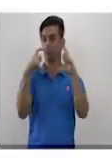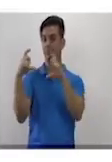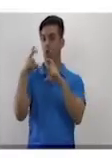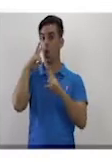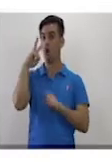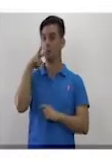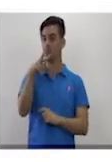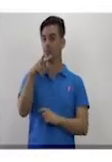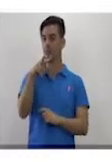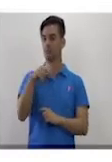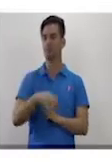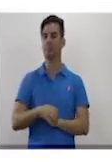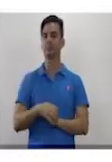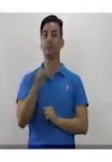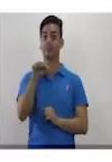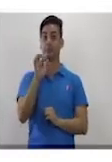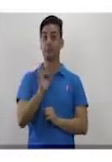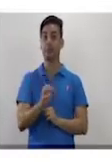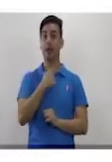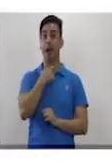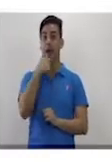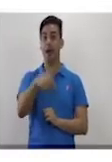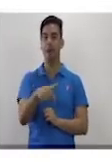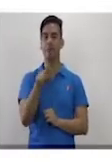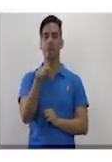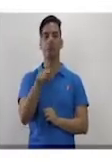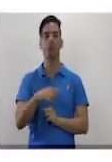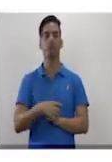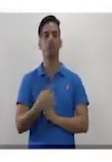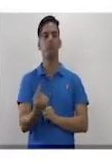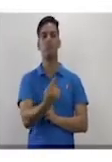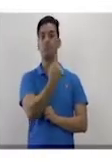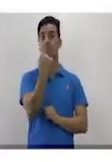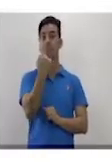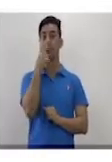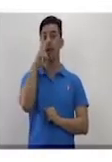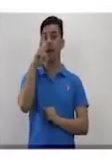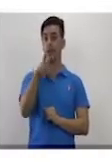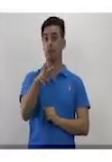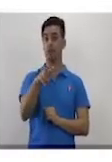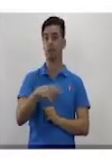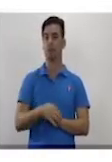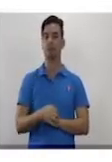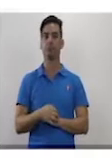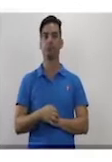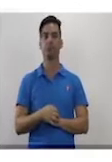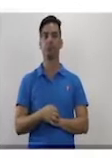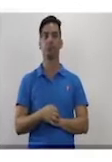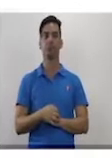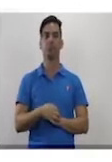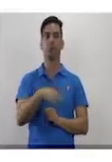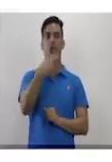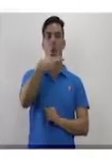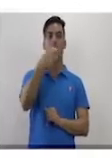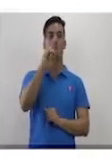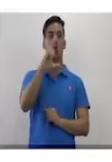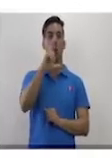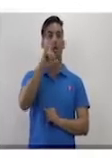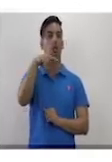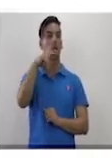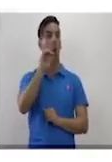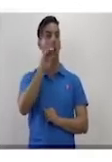observa bien. En este caso, el primero que tienes presente es un polinomio.